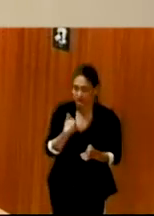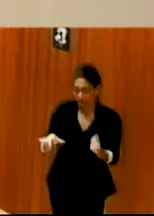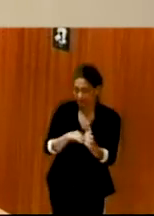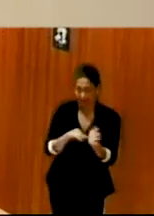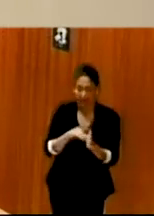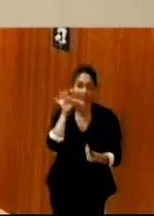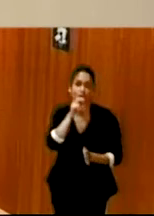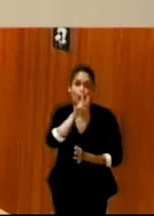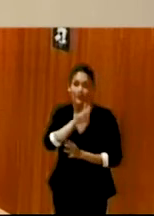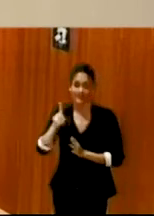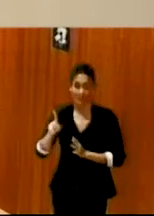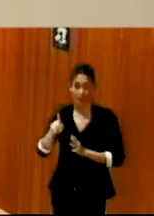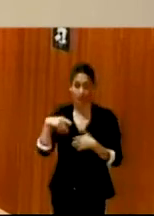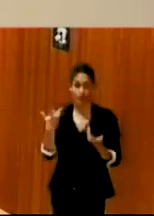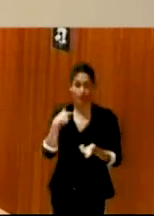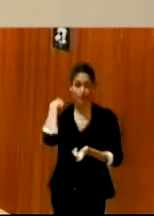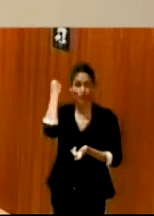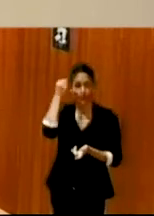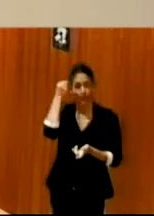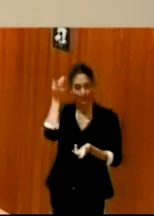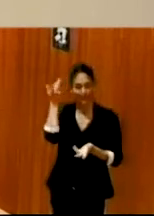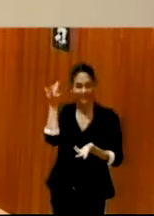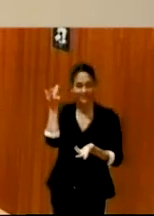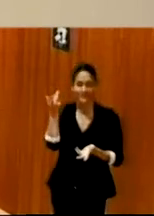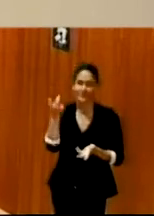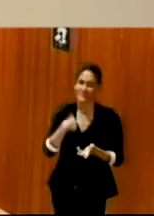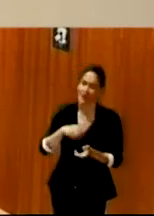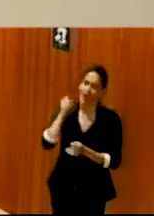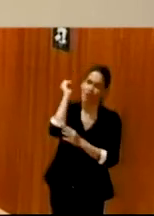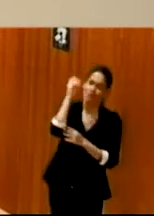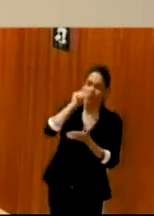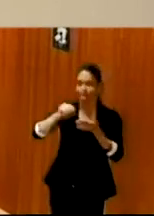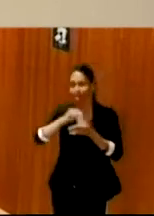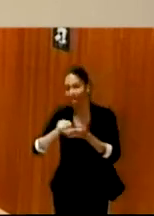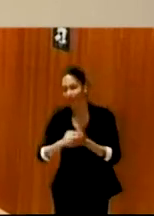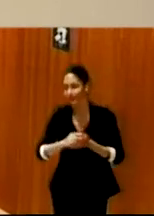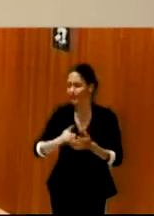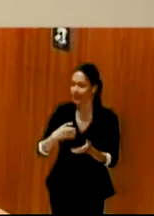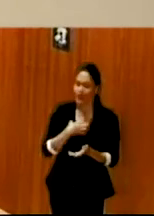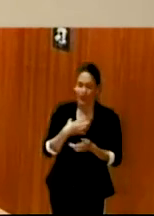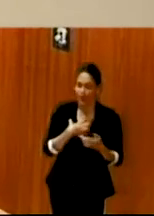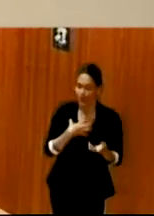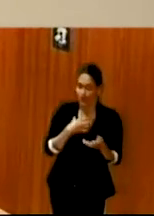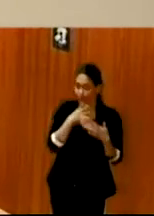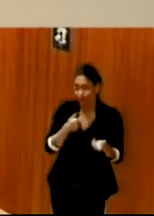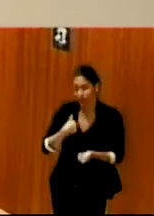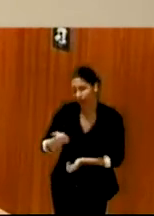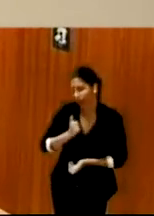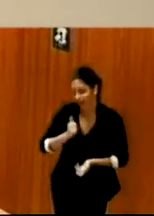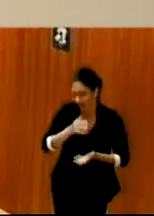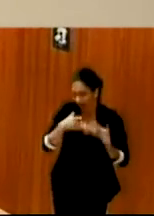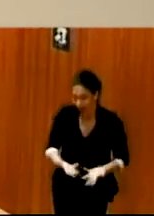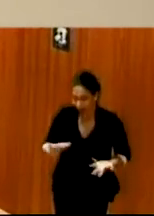entonces yo creo que ya no voy a estar para escribir otra ponencia. Con lo cual, vamos a darnos prisa.